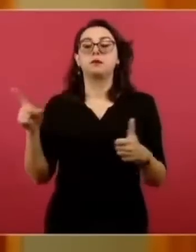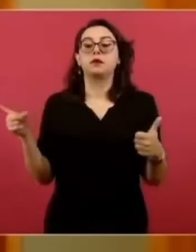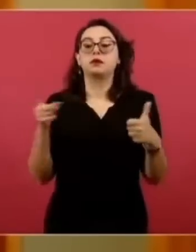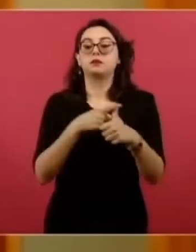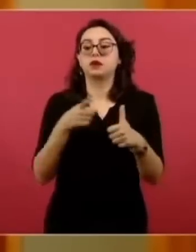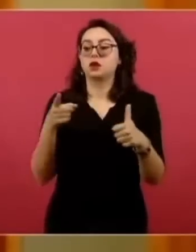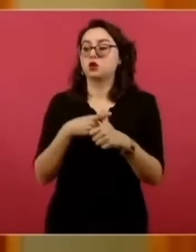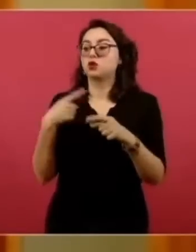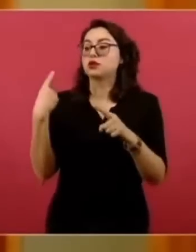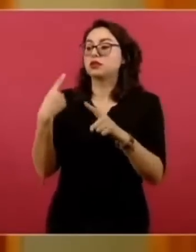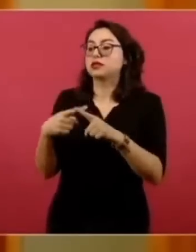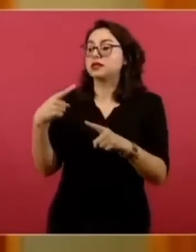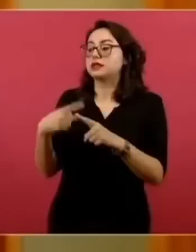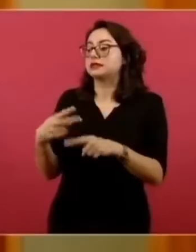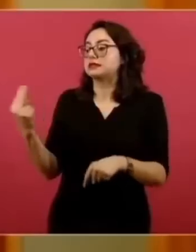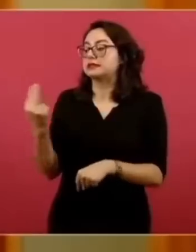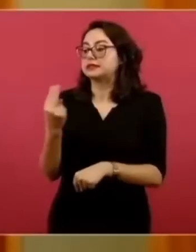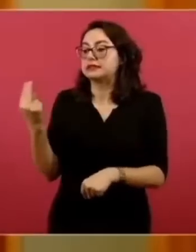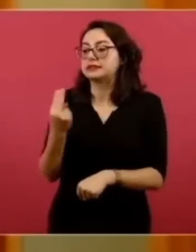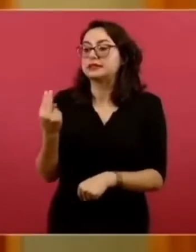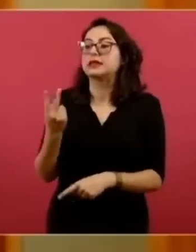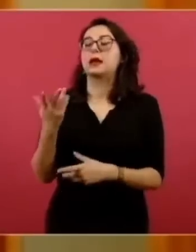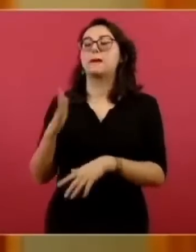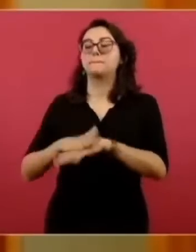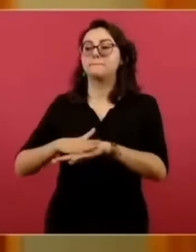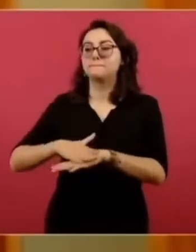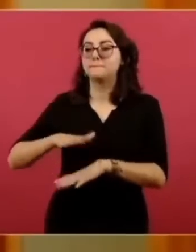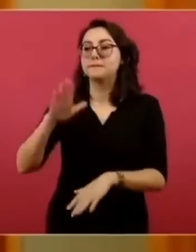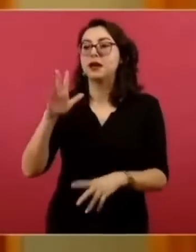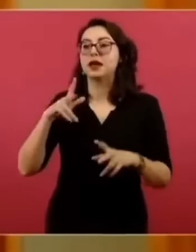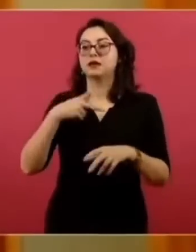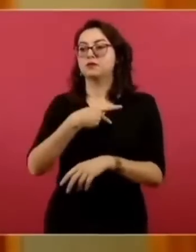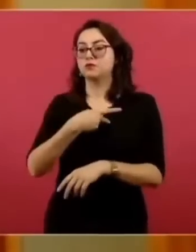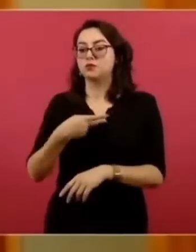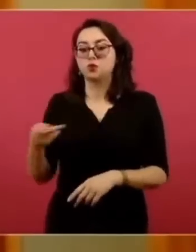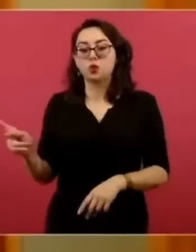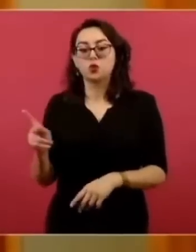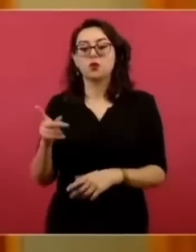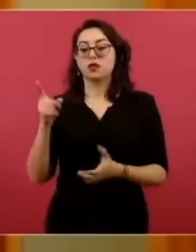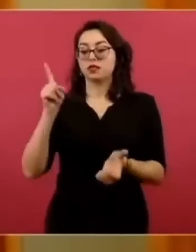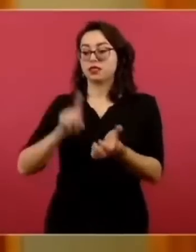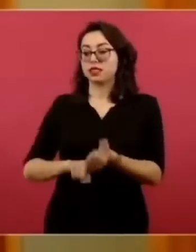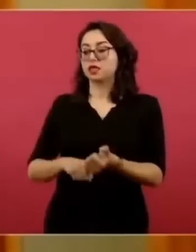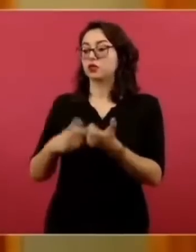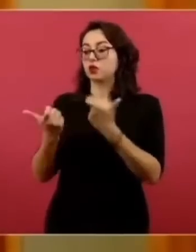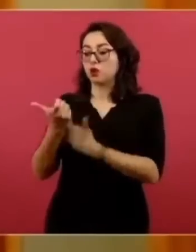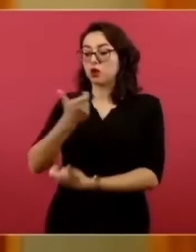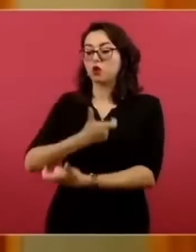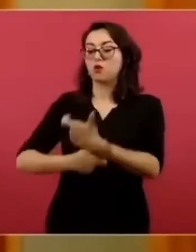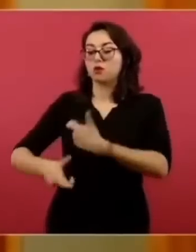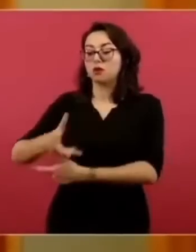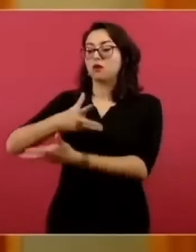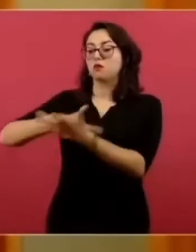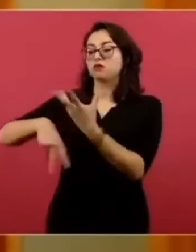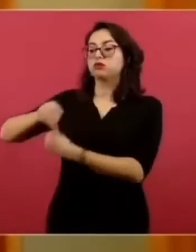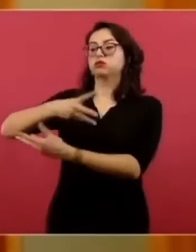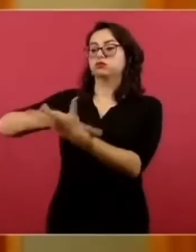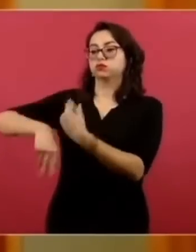la economía, el mercado interno y de esa manera